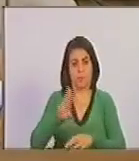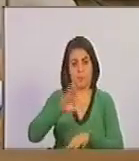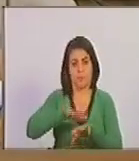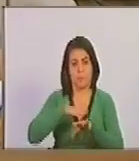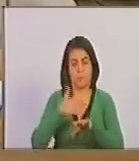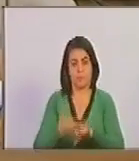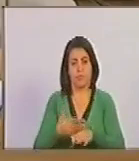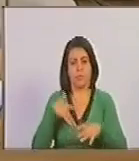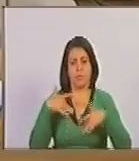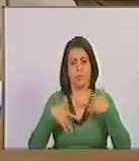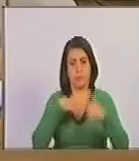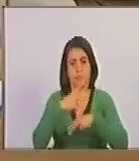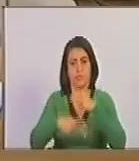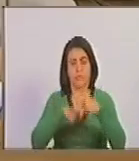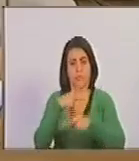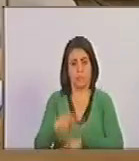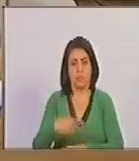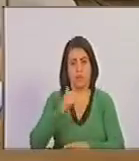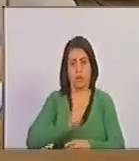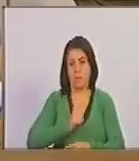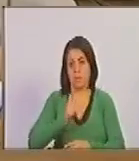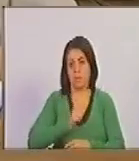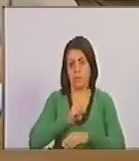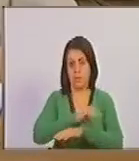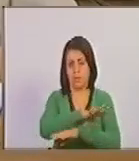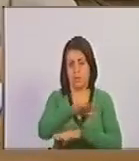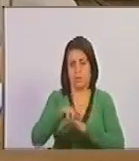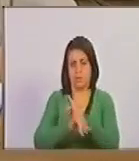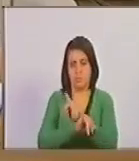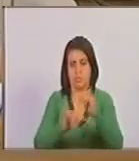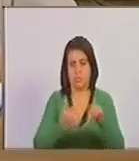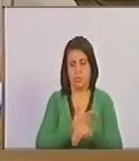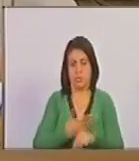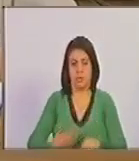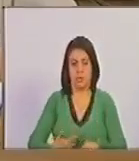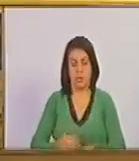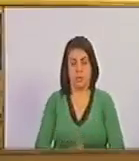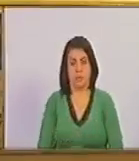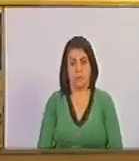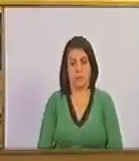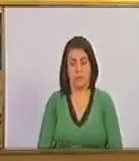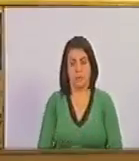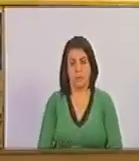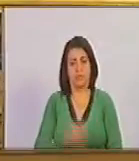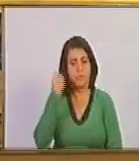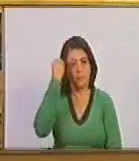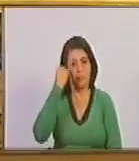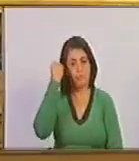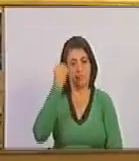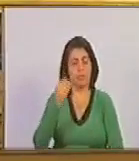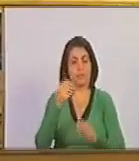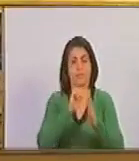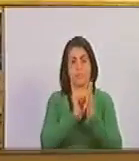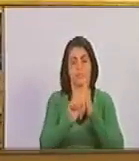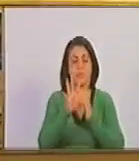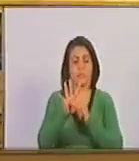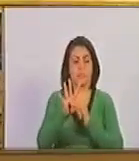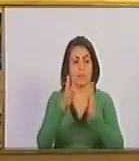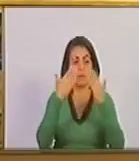para las actividades de producción y aprovechamiento agrícola. Es todo, ciudadano presidente. En consideración el artículo 4,